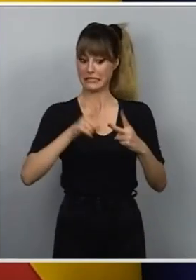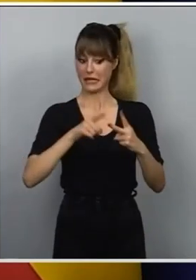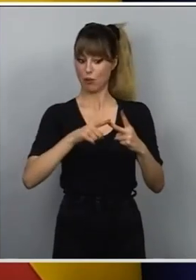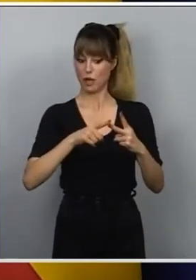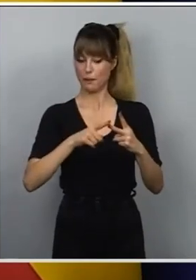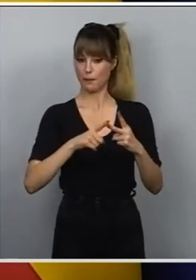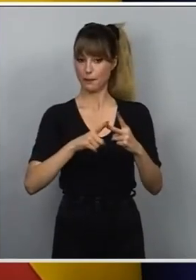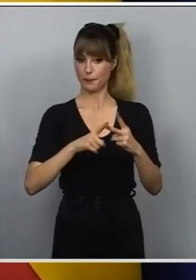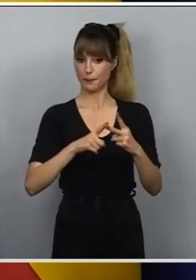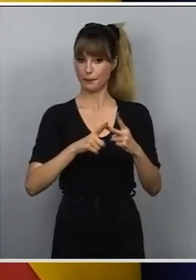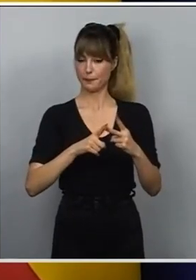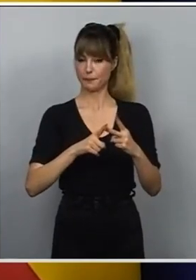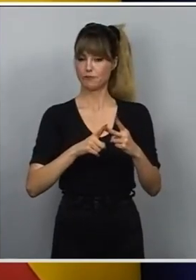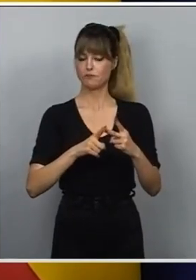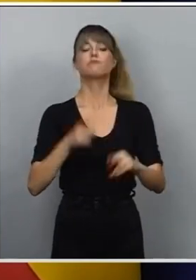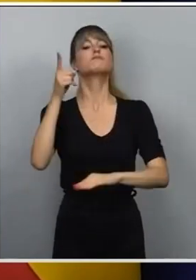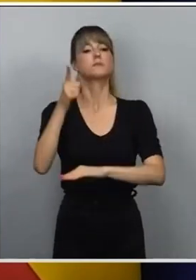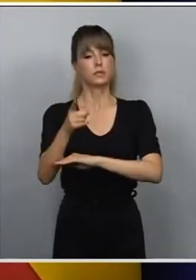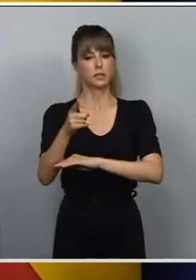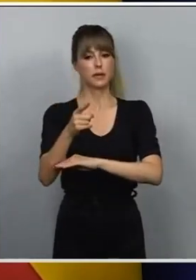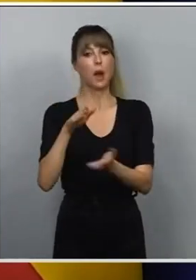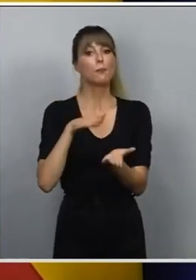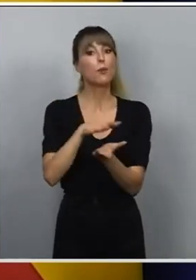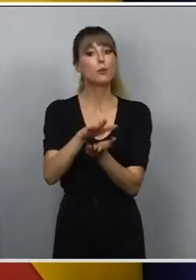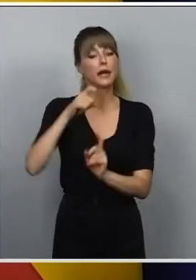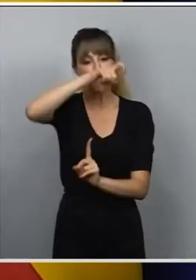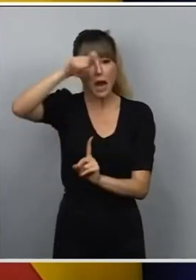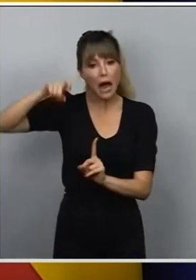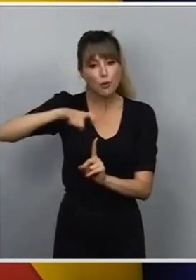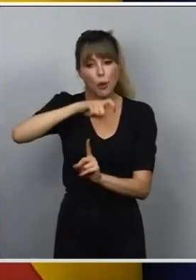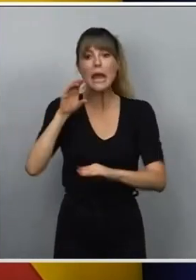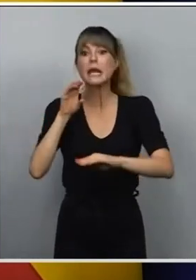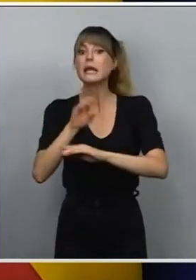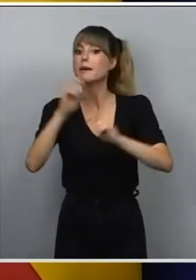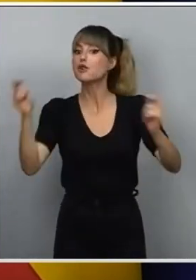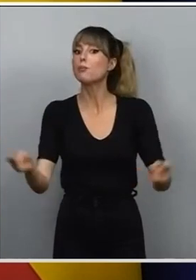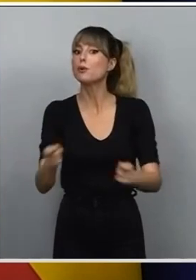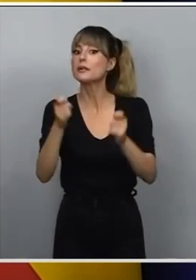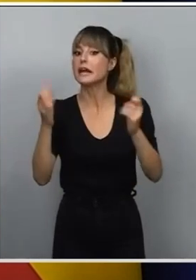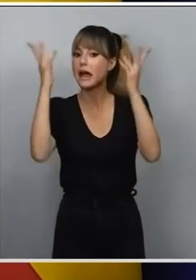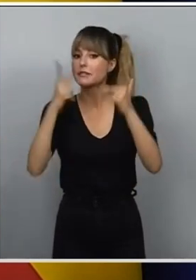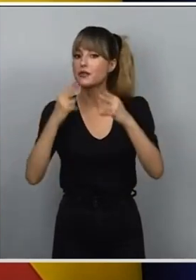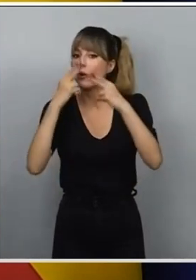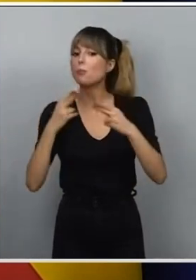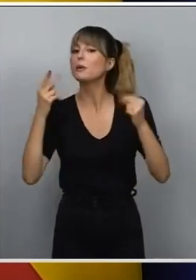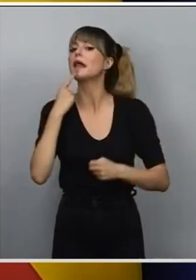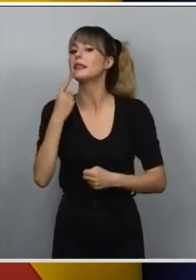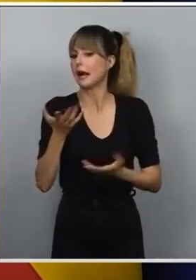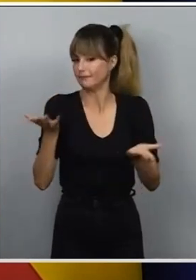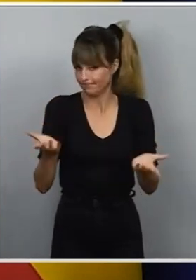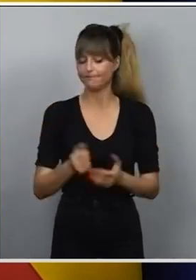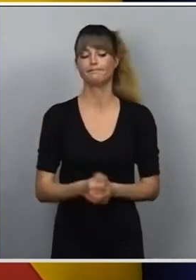Es el establecimiento de un deber de publicación anual de inversión publicitaria por parte de todas las administraciones públicas. Como saben,